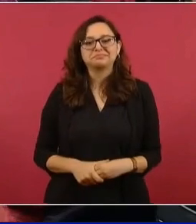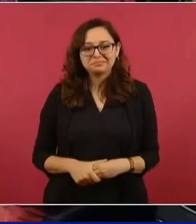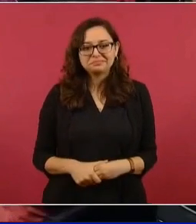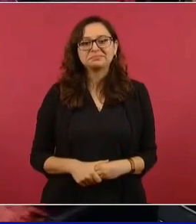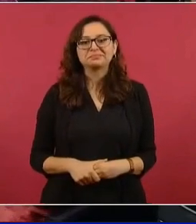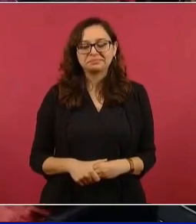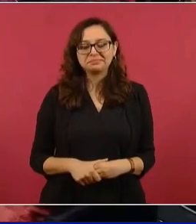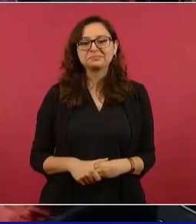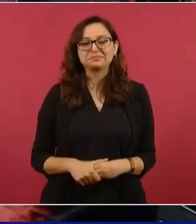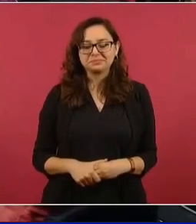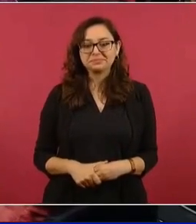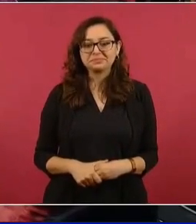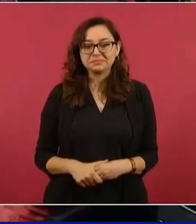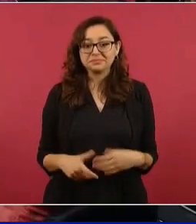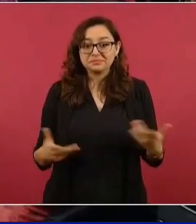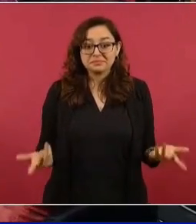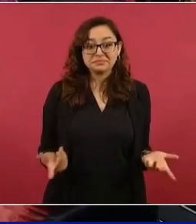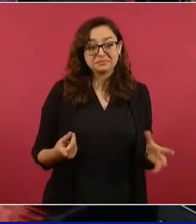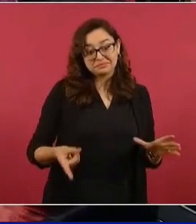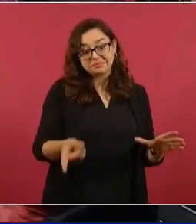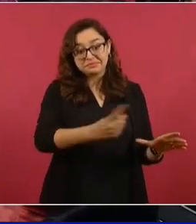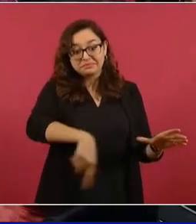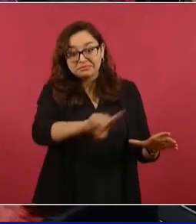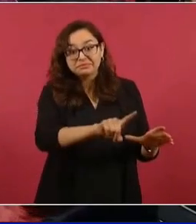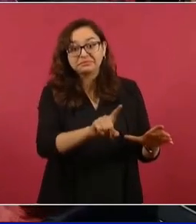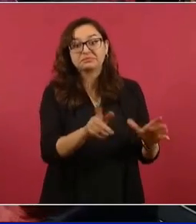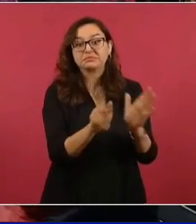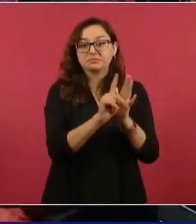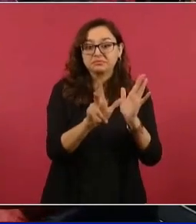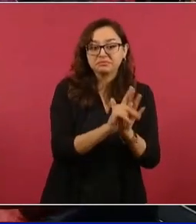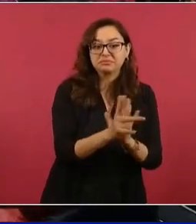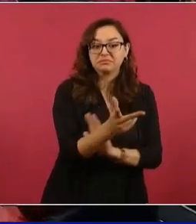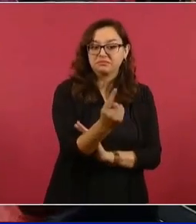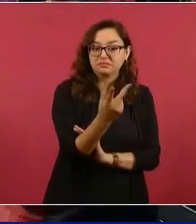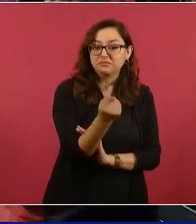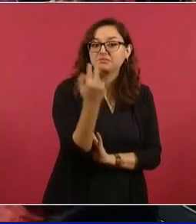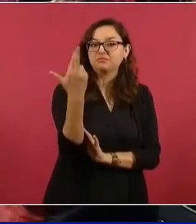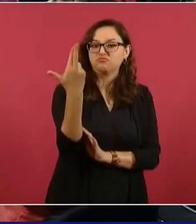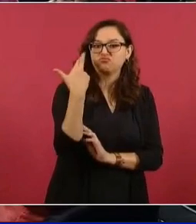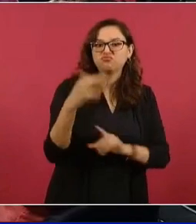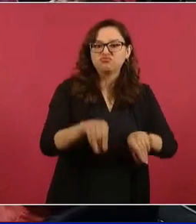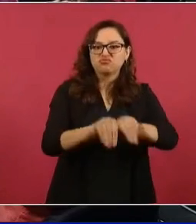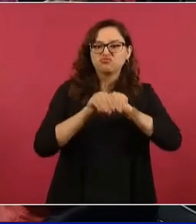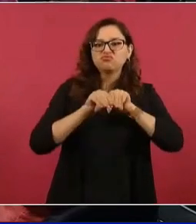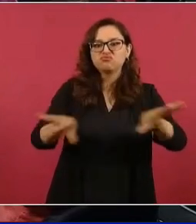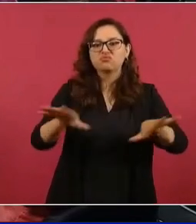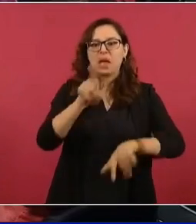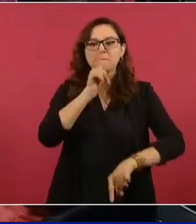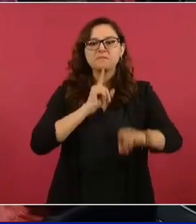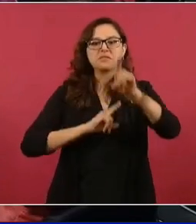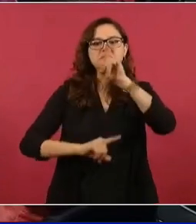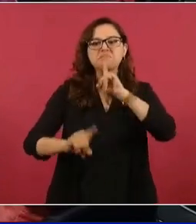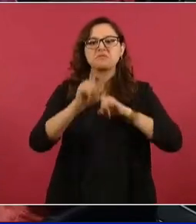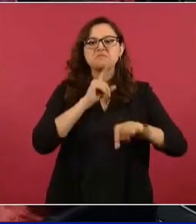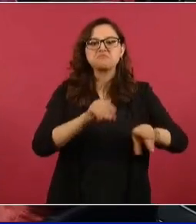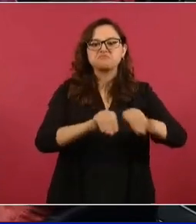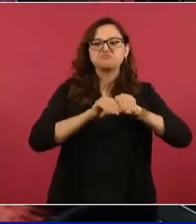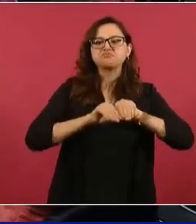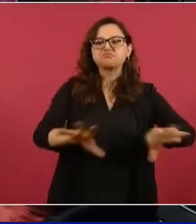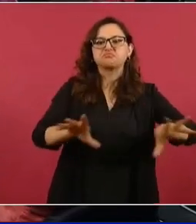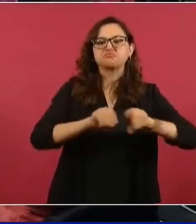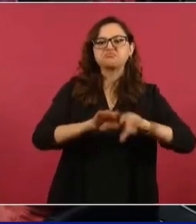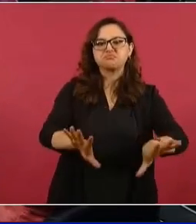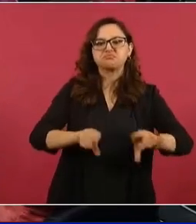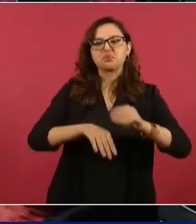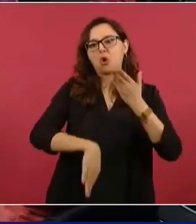periodismo convencional, con honrosas decírDIA, con